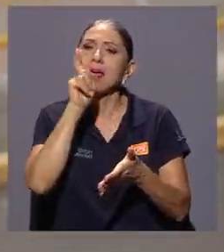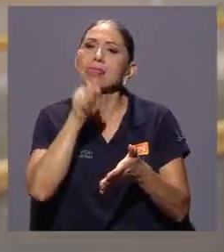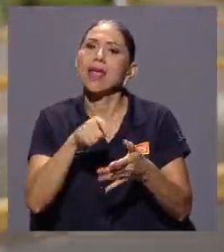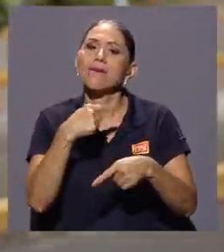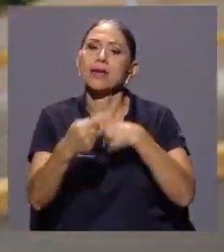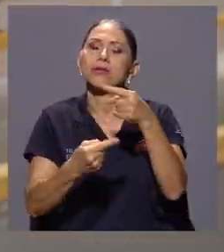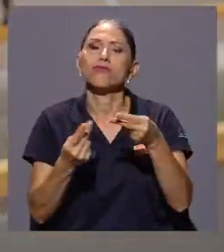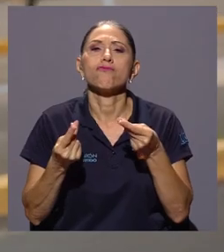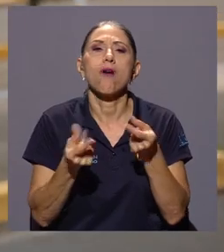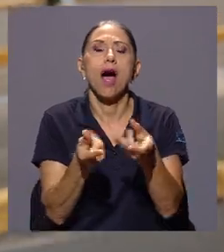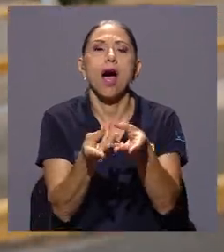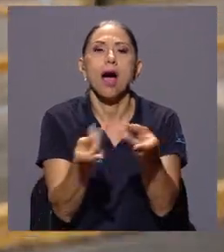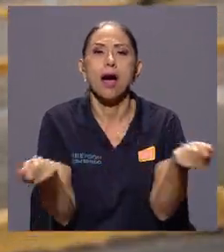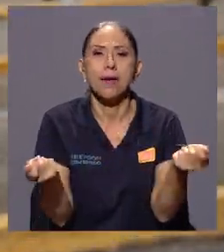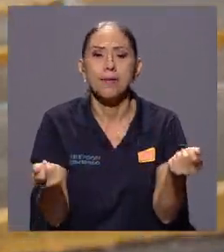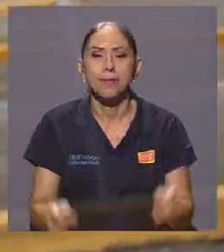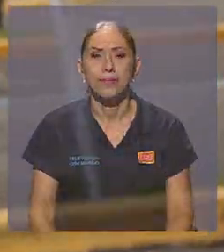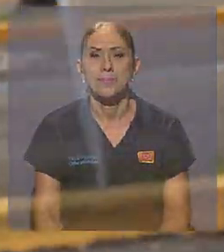antes.